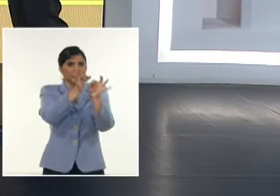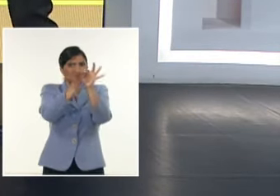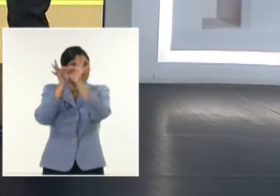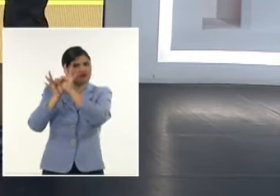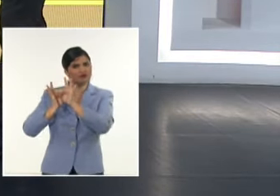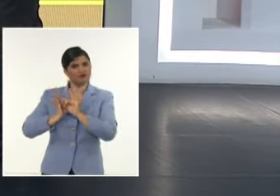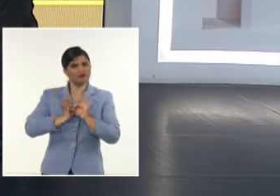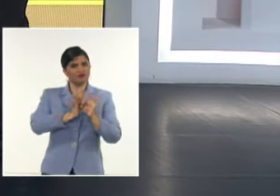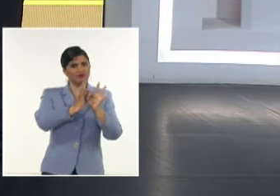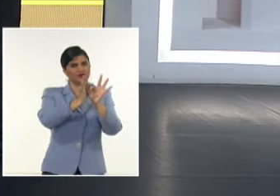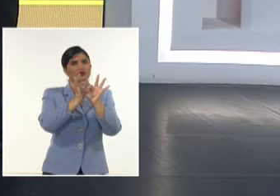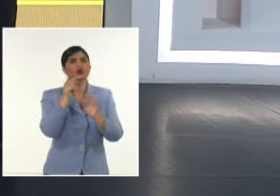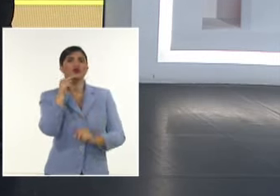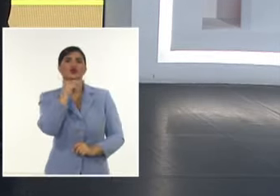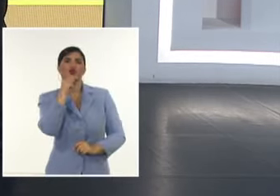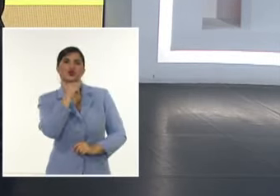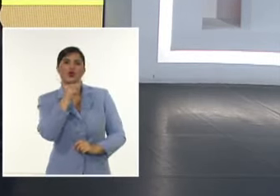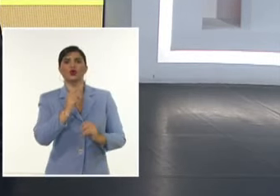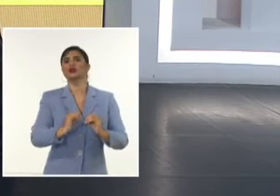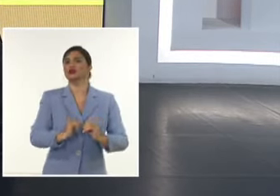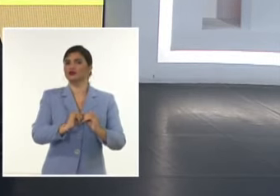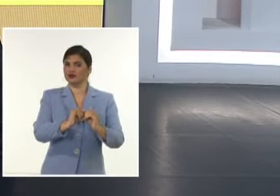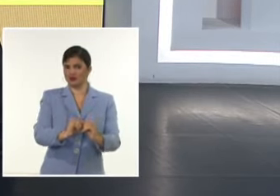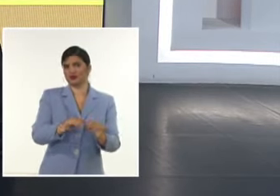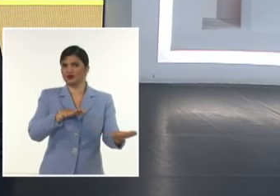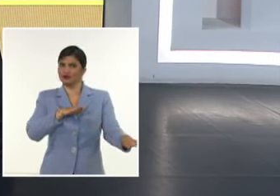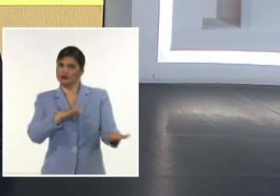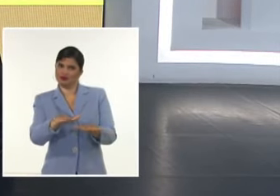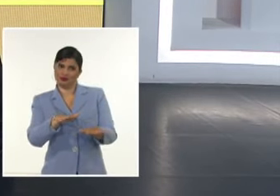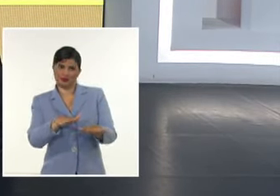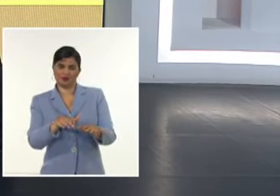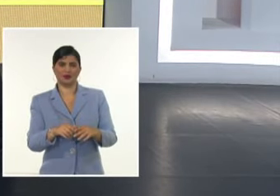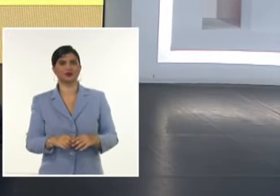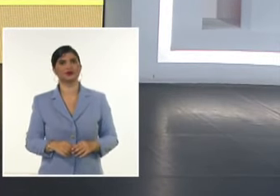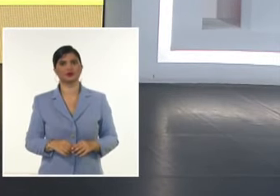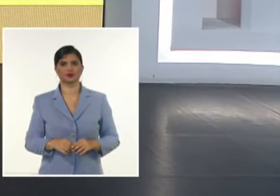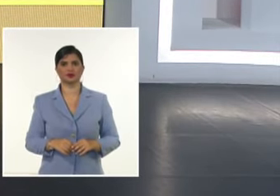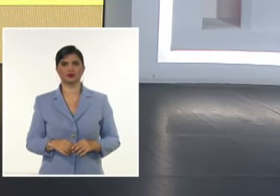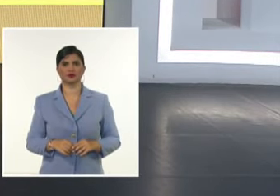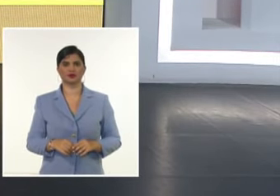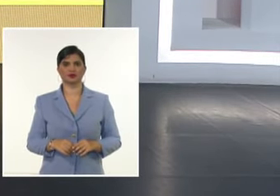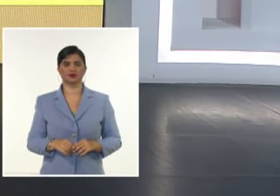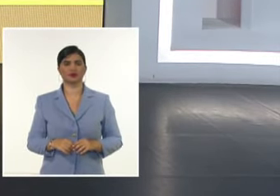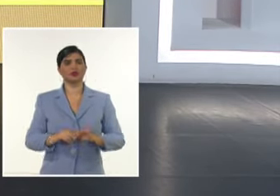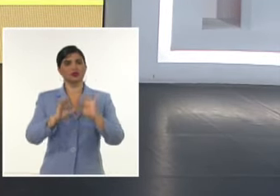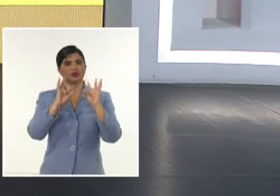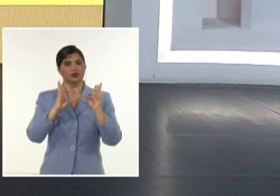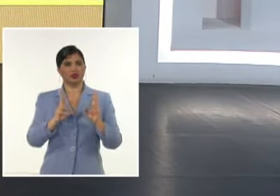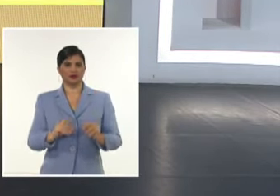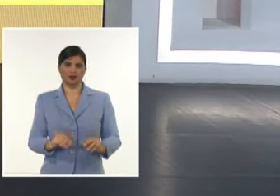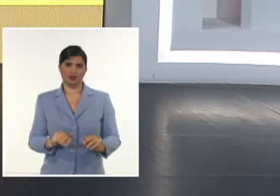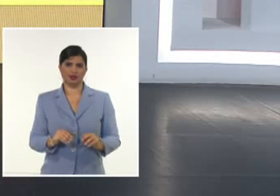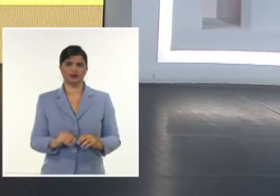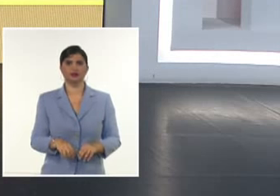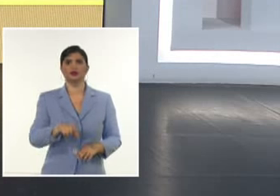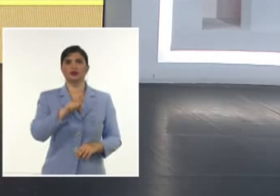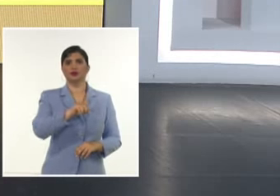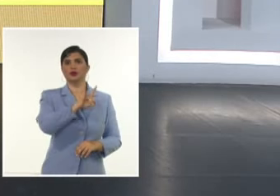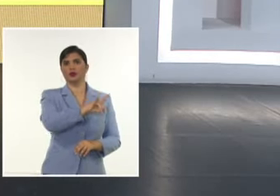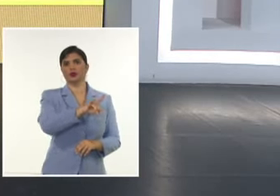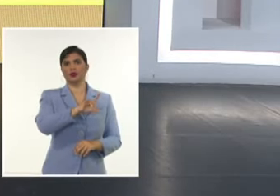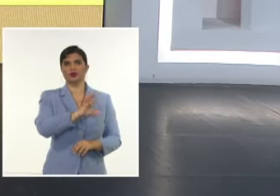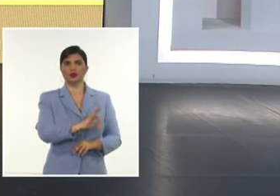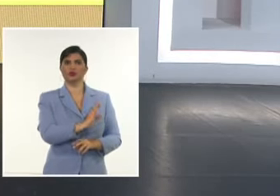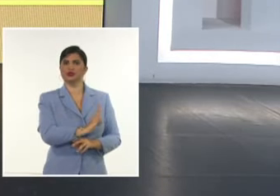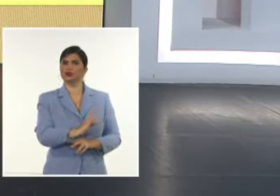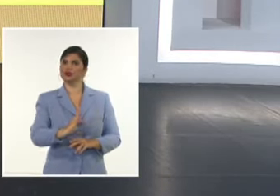Pero La aclaración oportuna También venía Porque se trata Del número de sismos Registrados Entre 1998 Y el